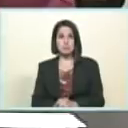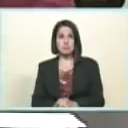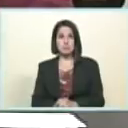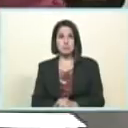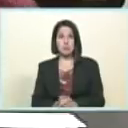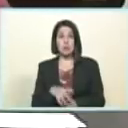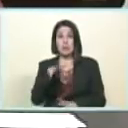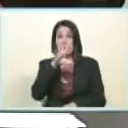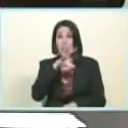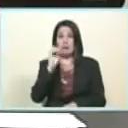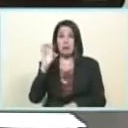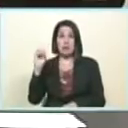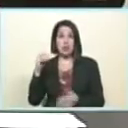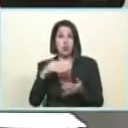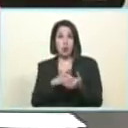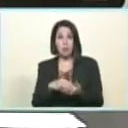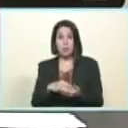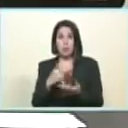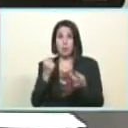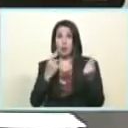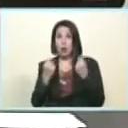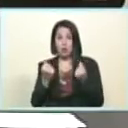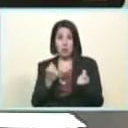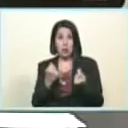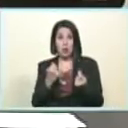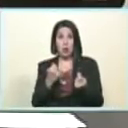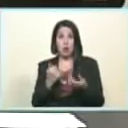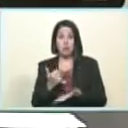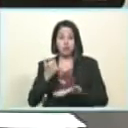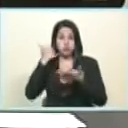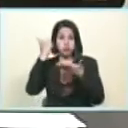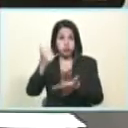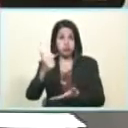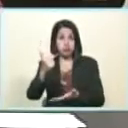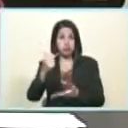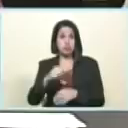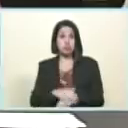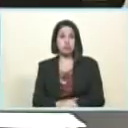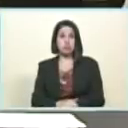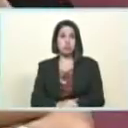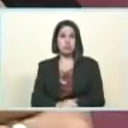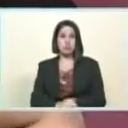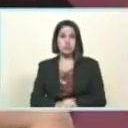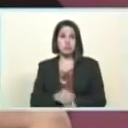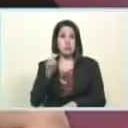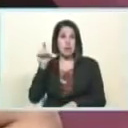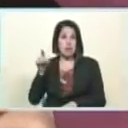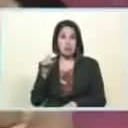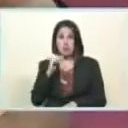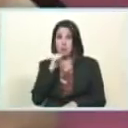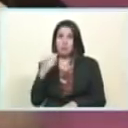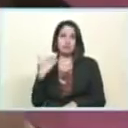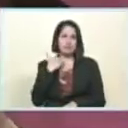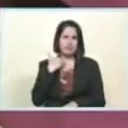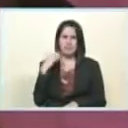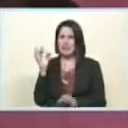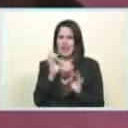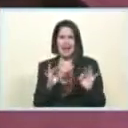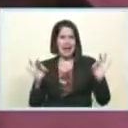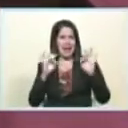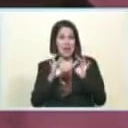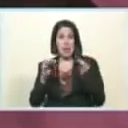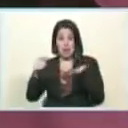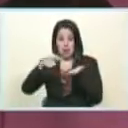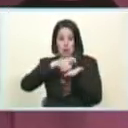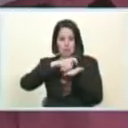quinientos mil bolívares en un bono a través del carnet de la patria mi compadre esto no falla a través del código